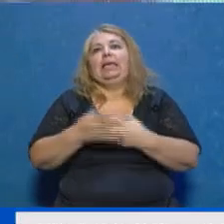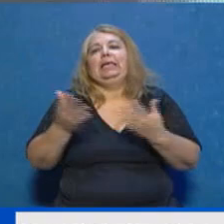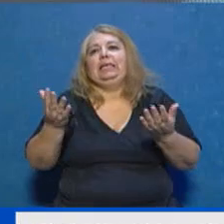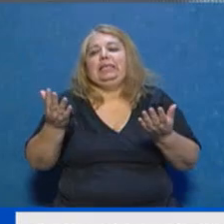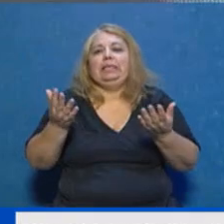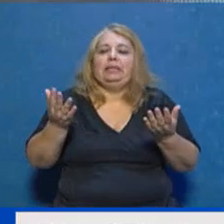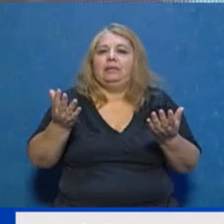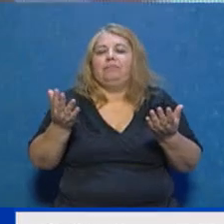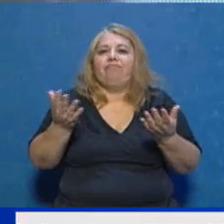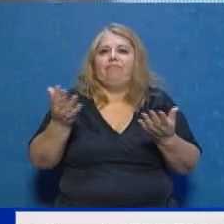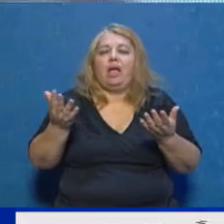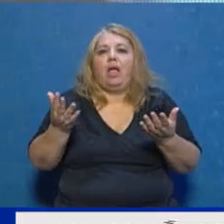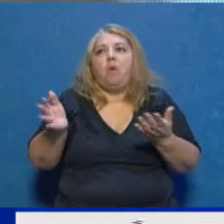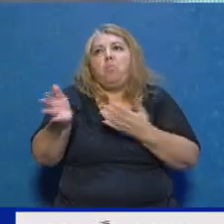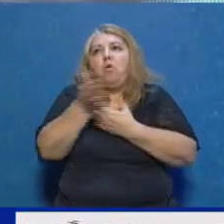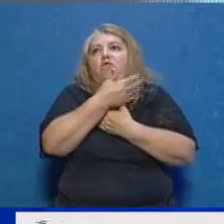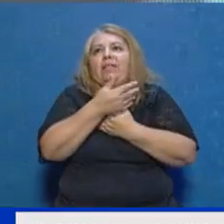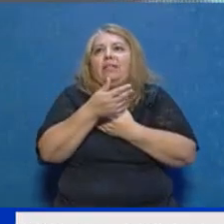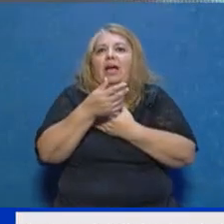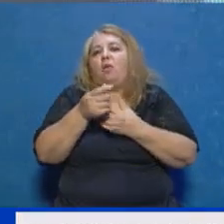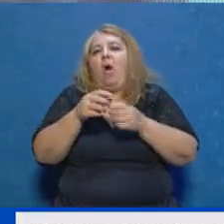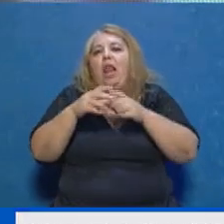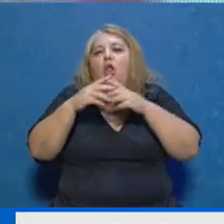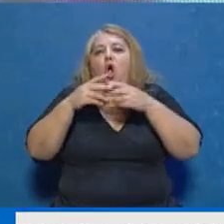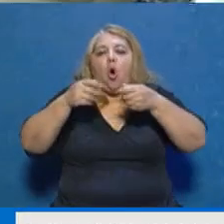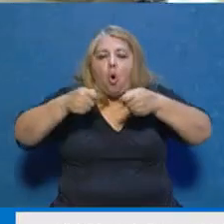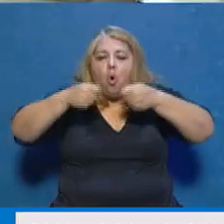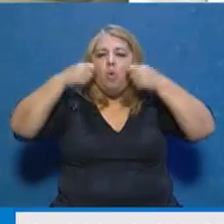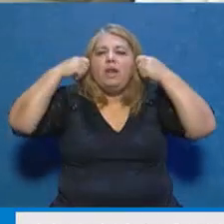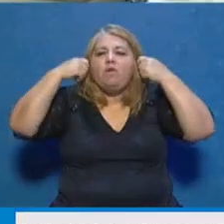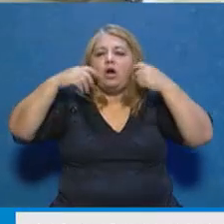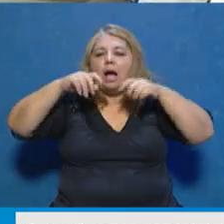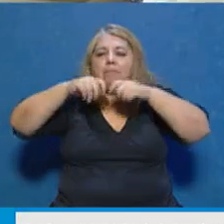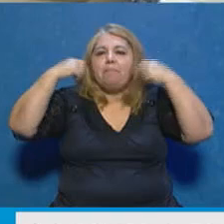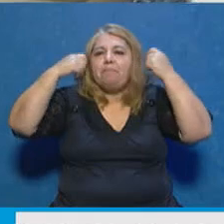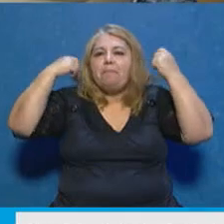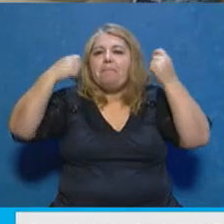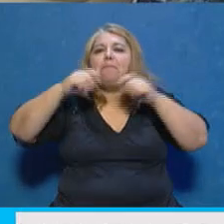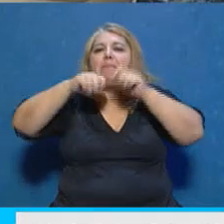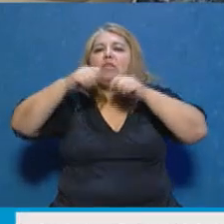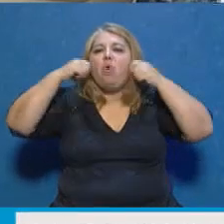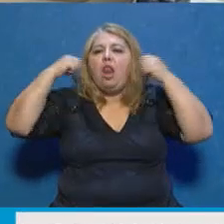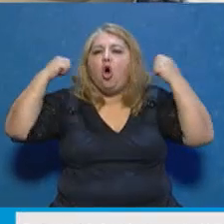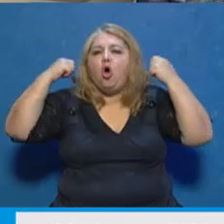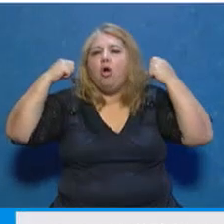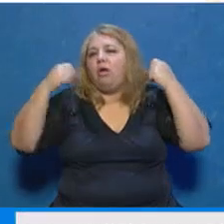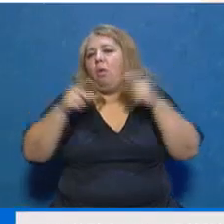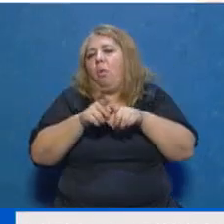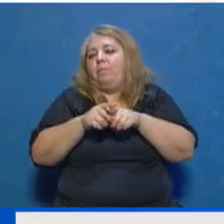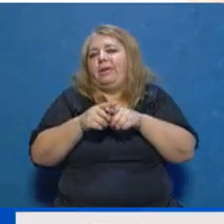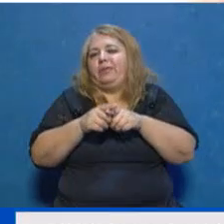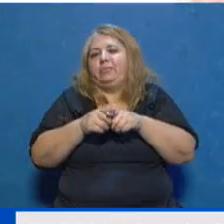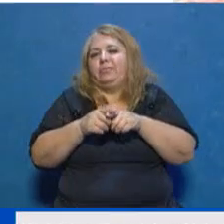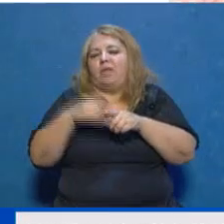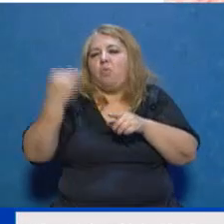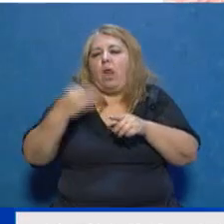bastante equivalente a lo que es el cubrebocas es simplemente una barrera mecánica no demasiado efectiva en